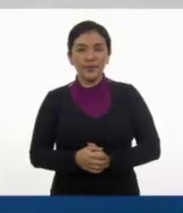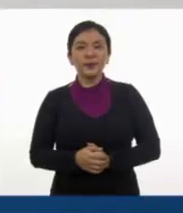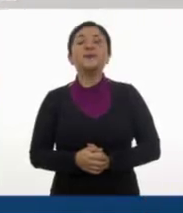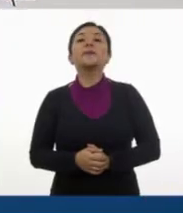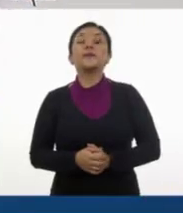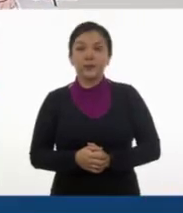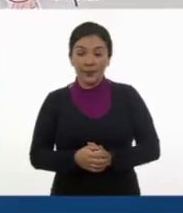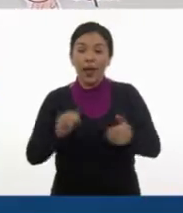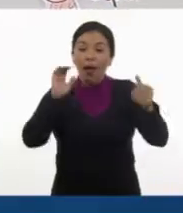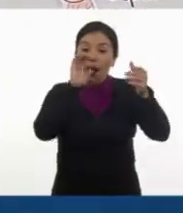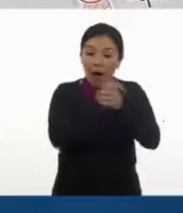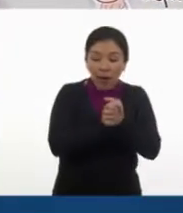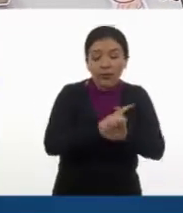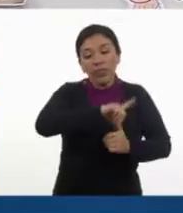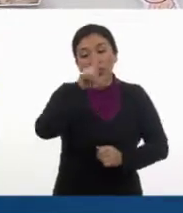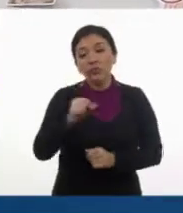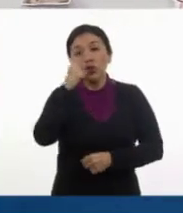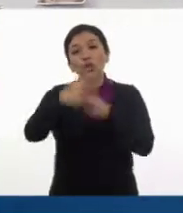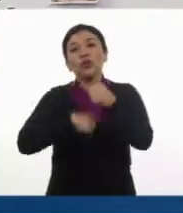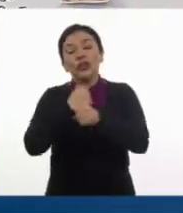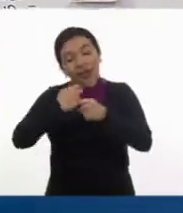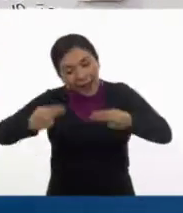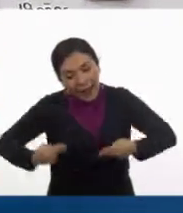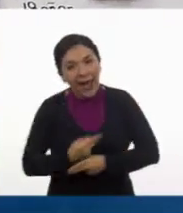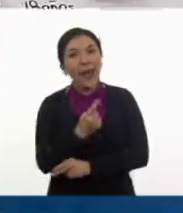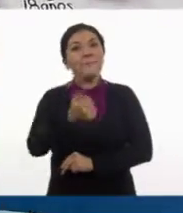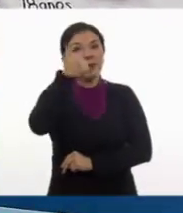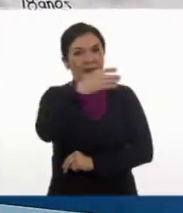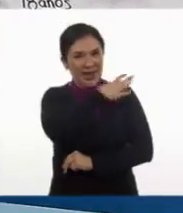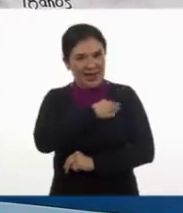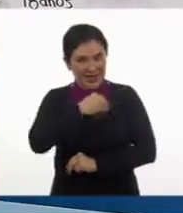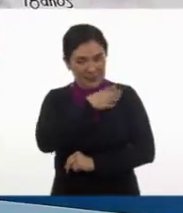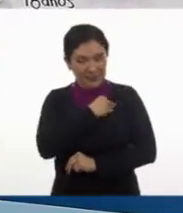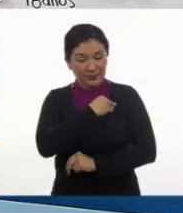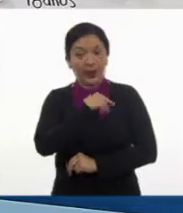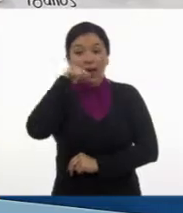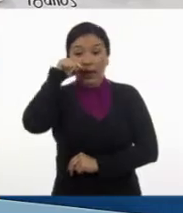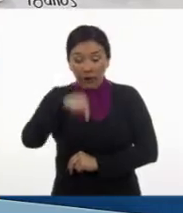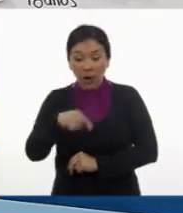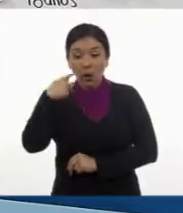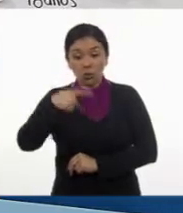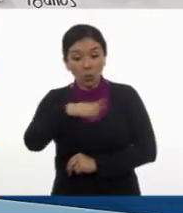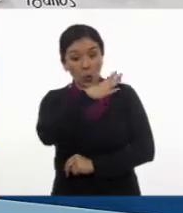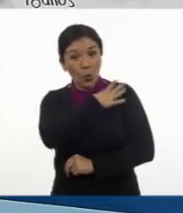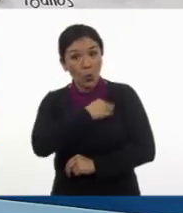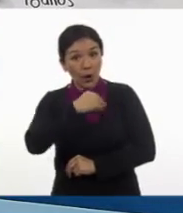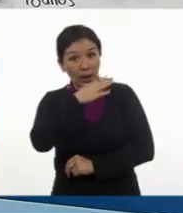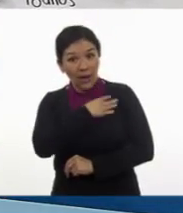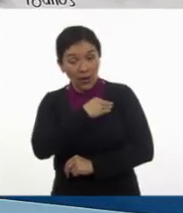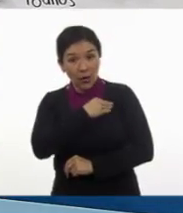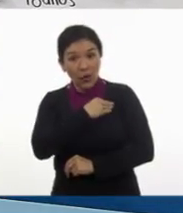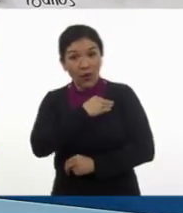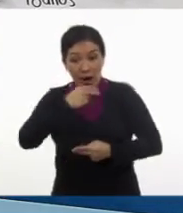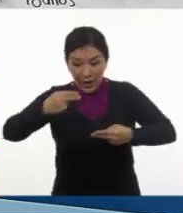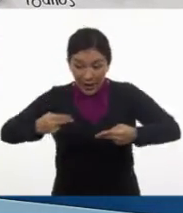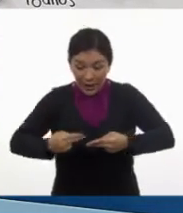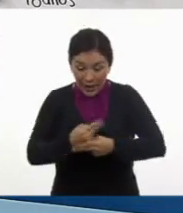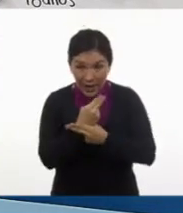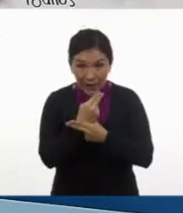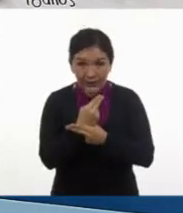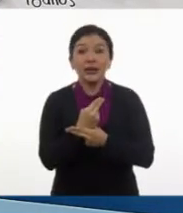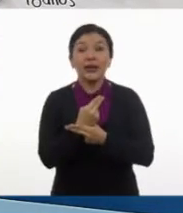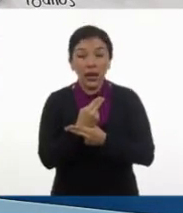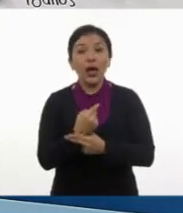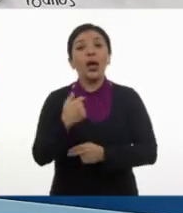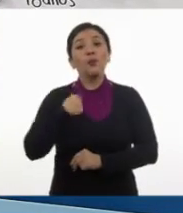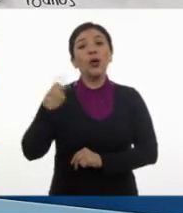Después de casarse. Después de haber nacido su primer hijo, mis abuelitos